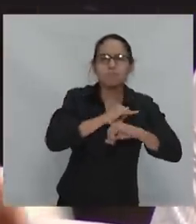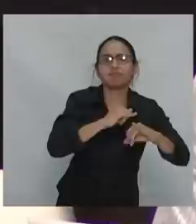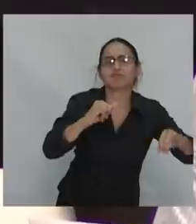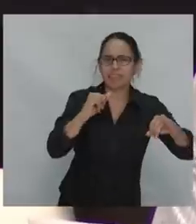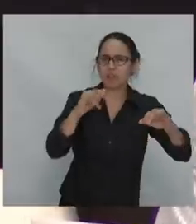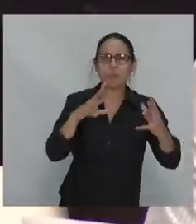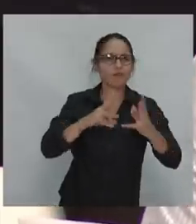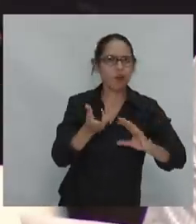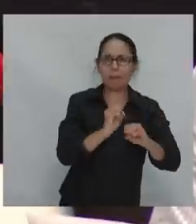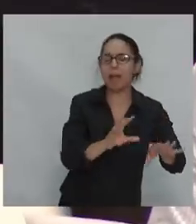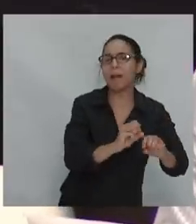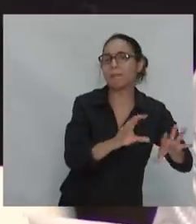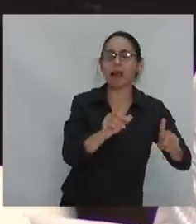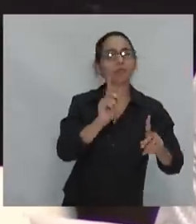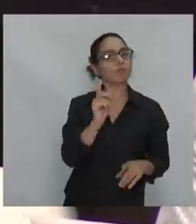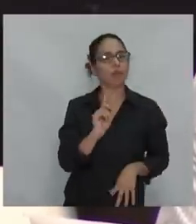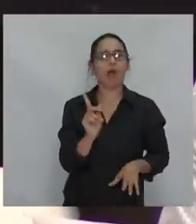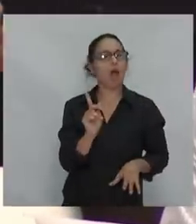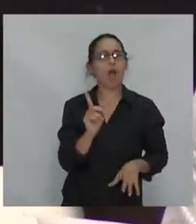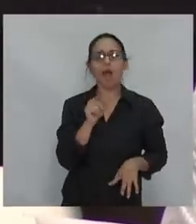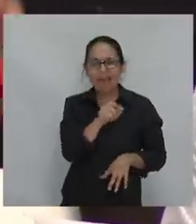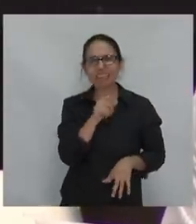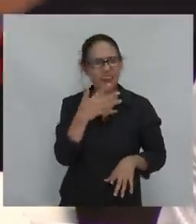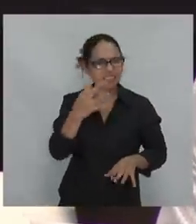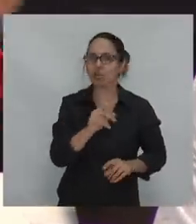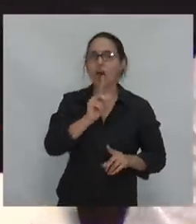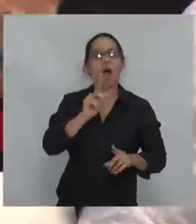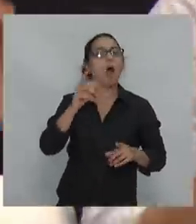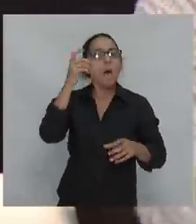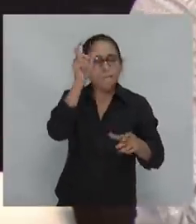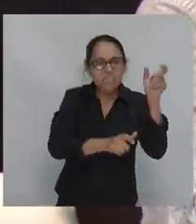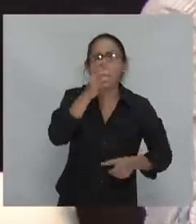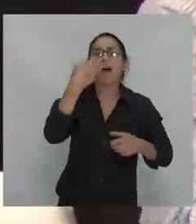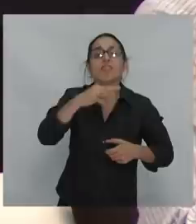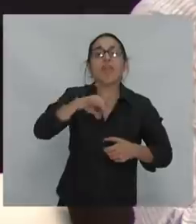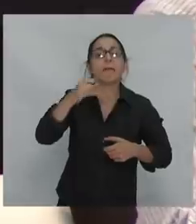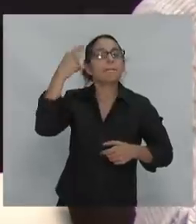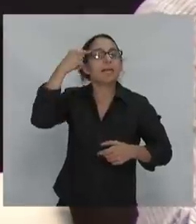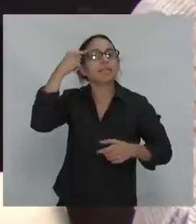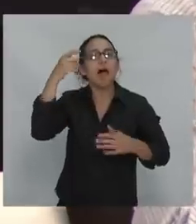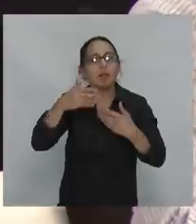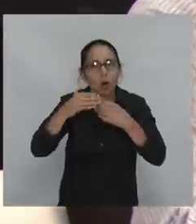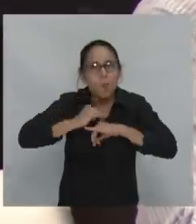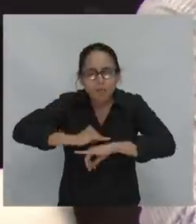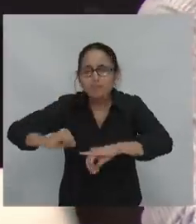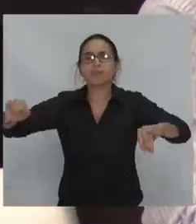Y no es verdad. La gente que no abre vías de esperanza está trabajando para el conservadurismo.